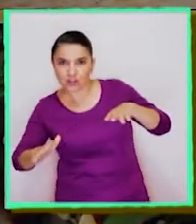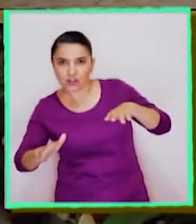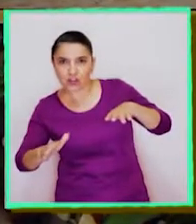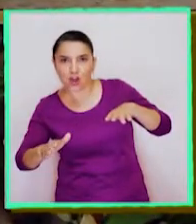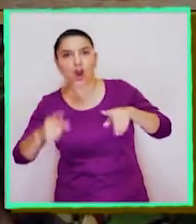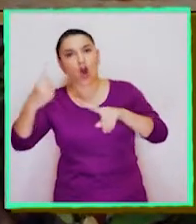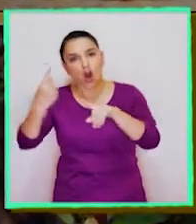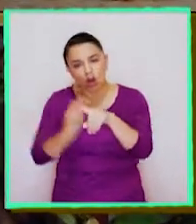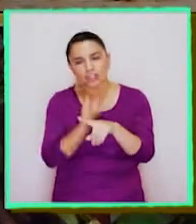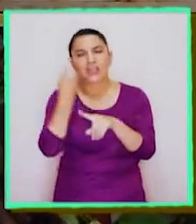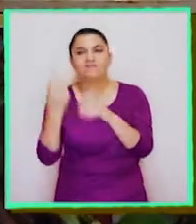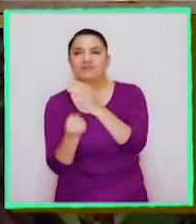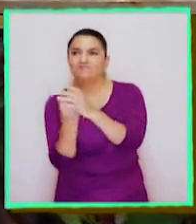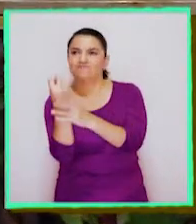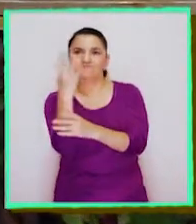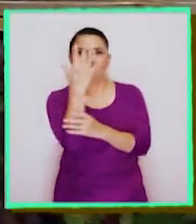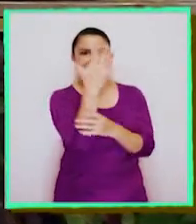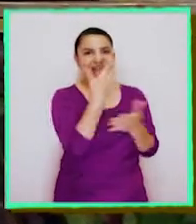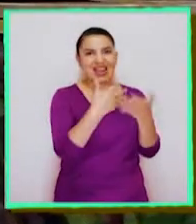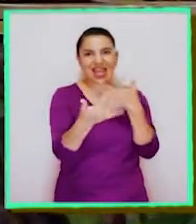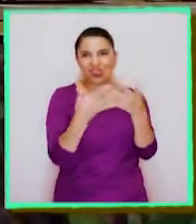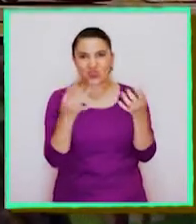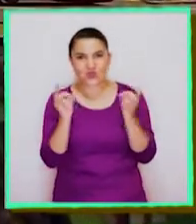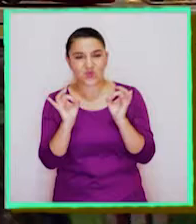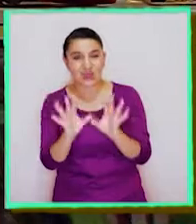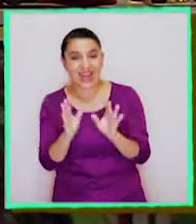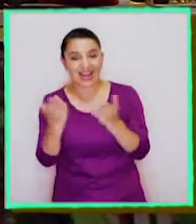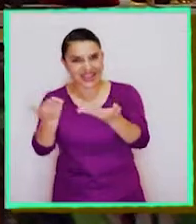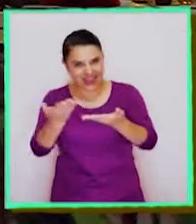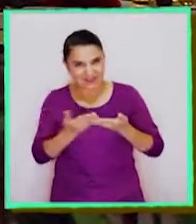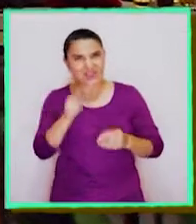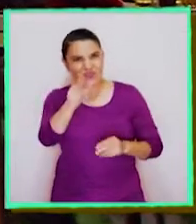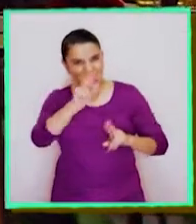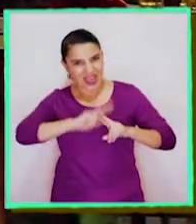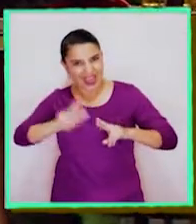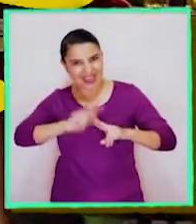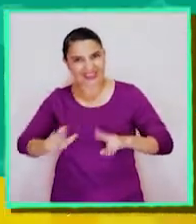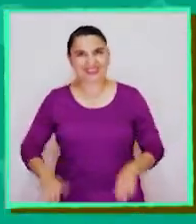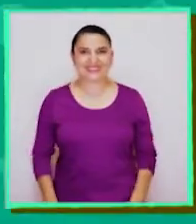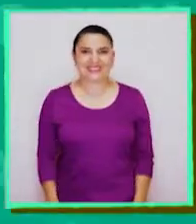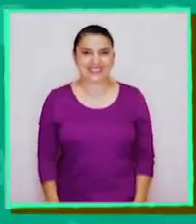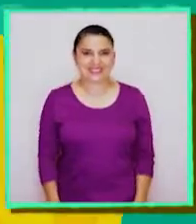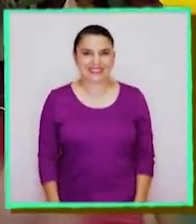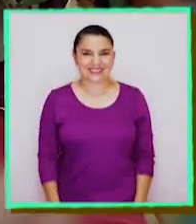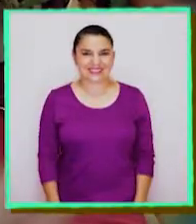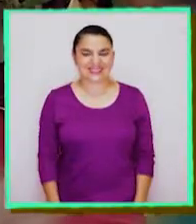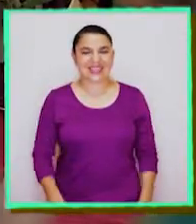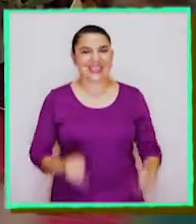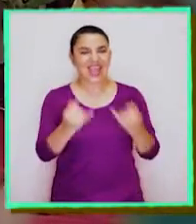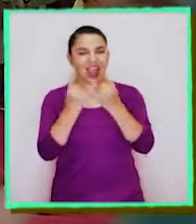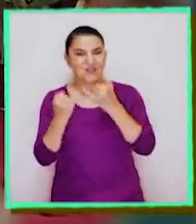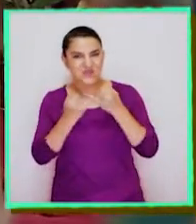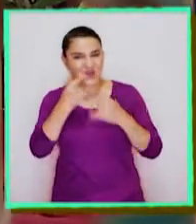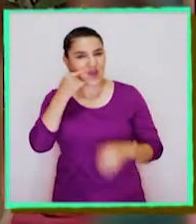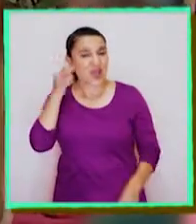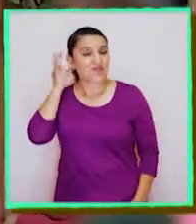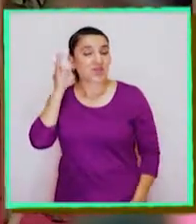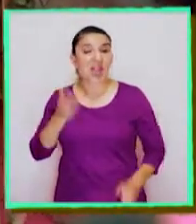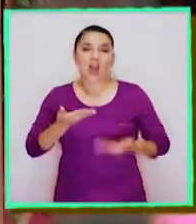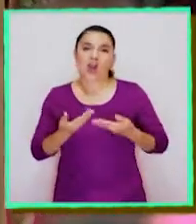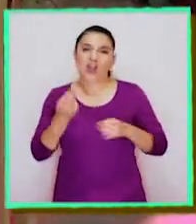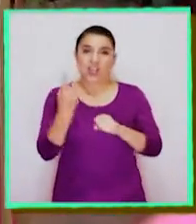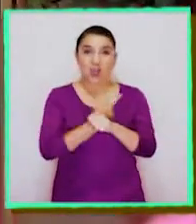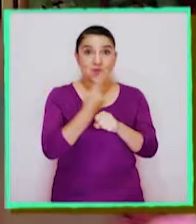reforestar plantando árboles nativos. Así que te invito a que lo hagas. Amigos y amigas,